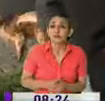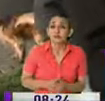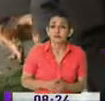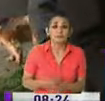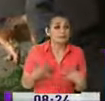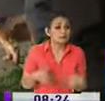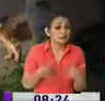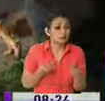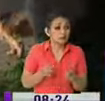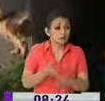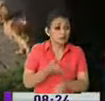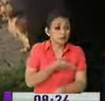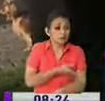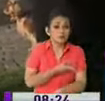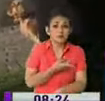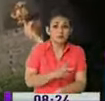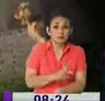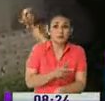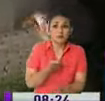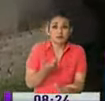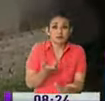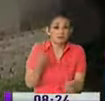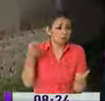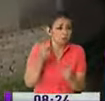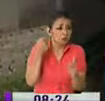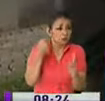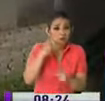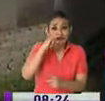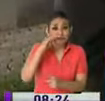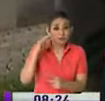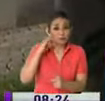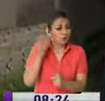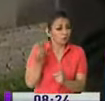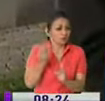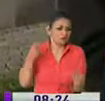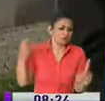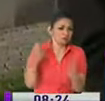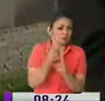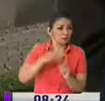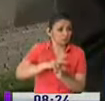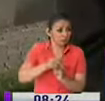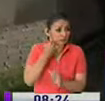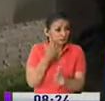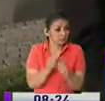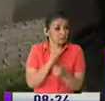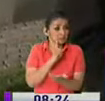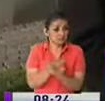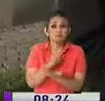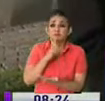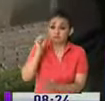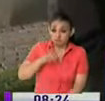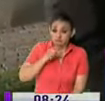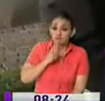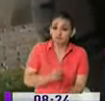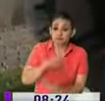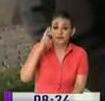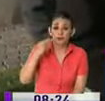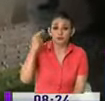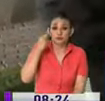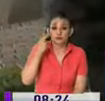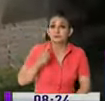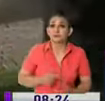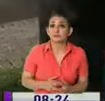que se han registrado incluso maltratos, golpes a niños y jóvenes por robarles los celulares. Claro, así es. Posiblemente